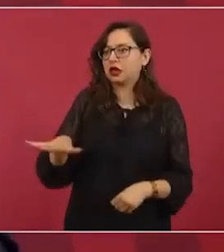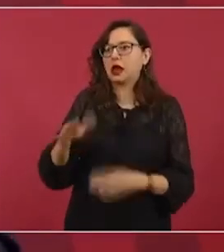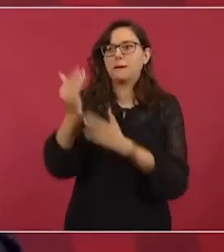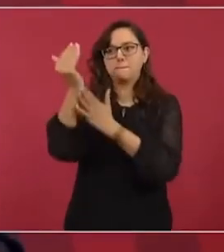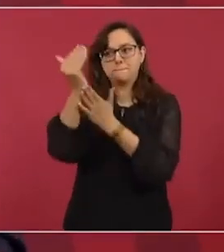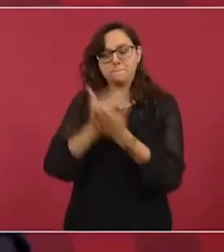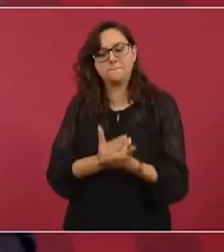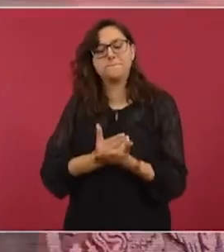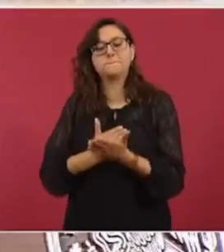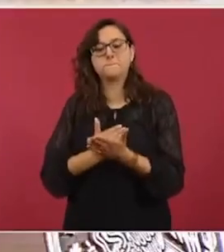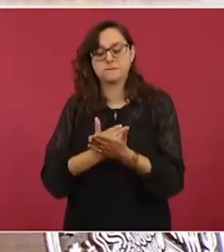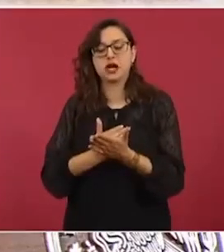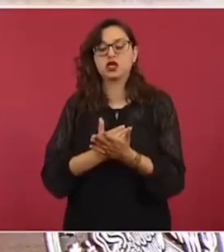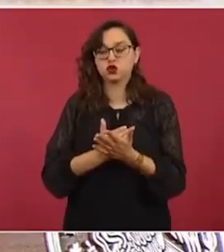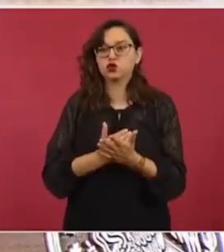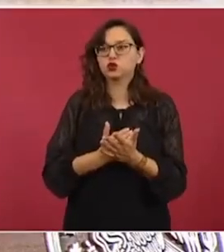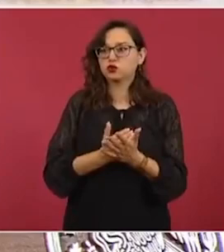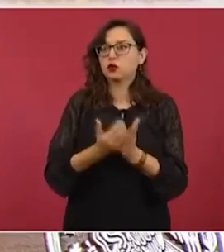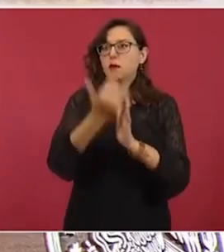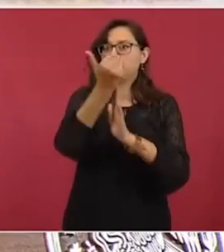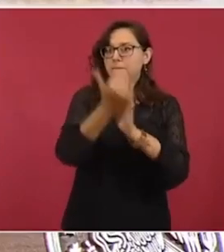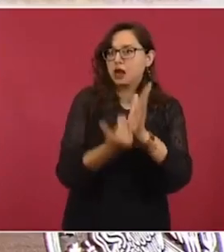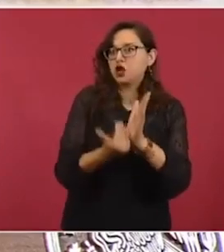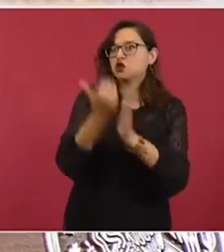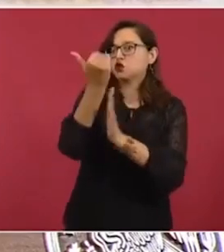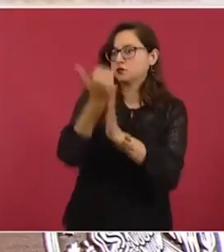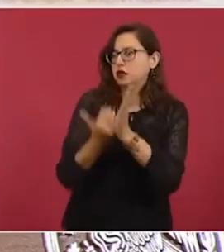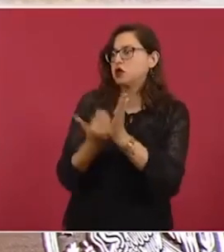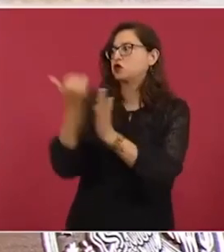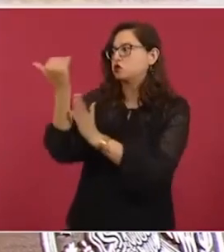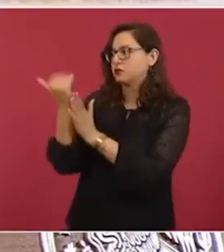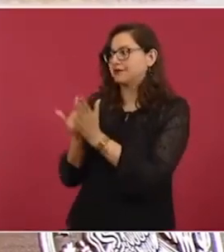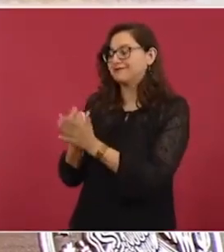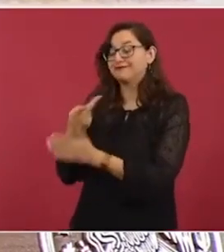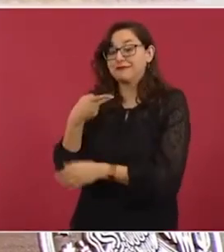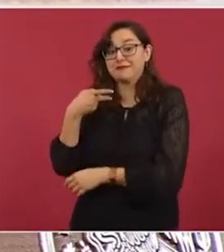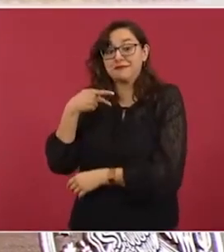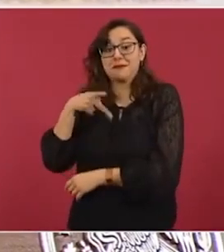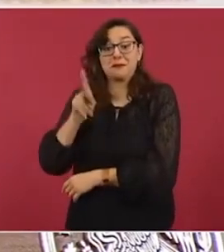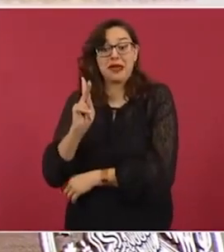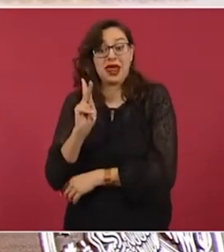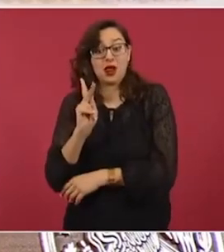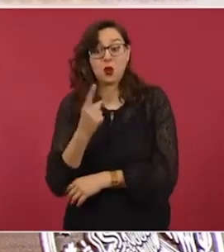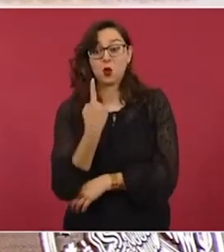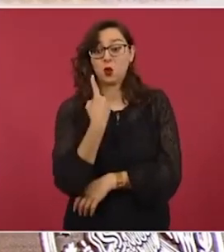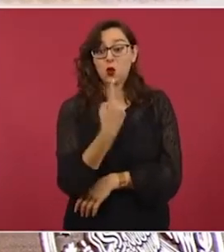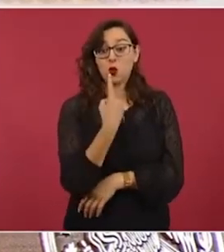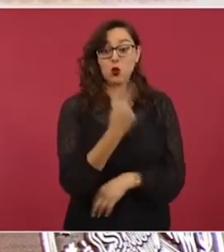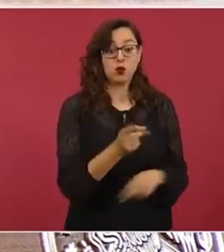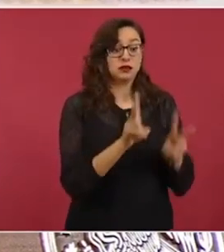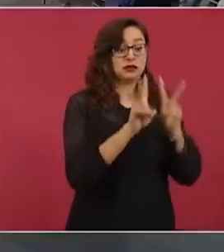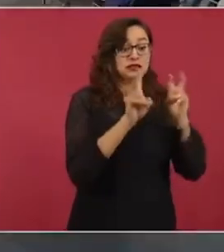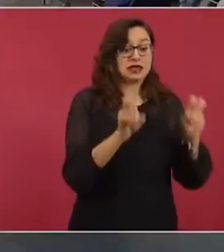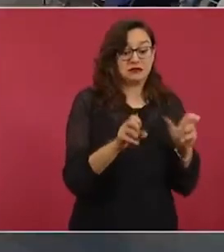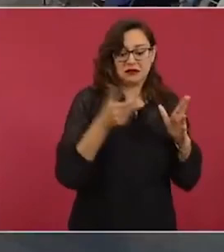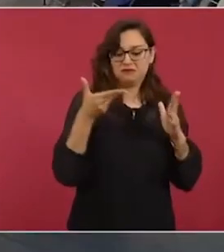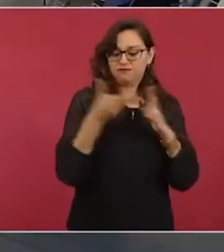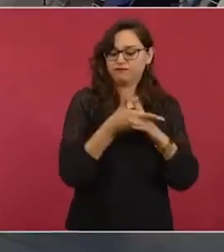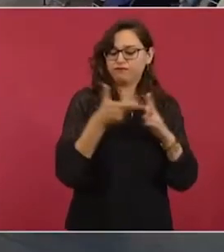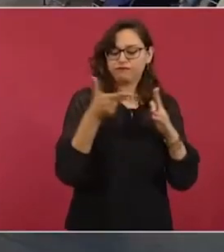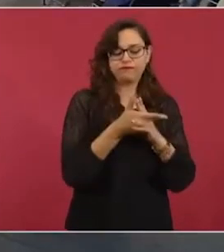pero iba creciendo cada vez más el homicidio,